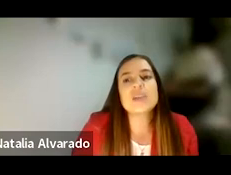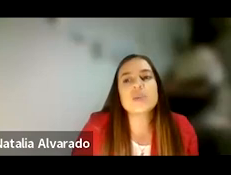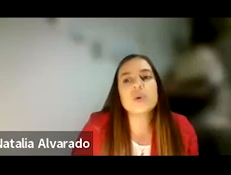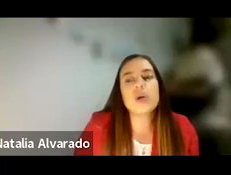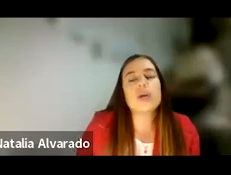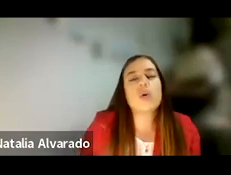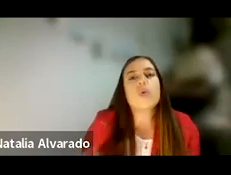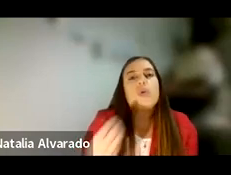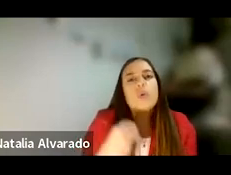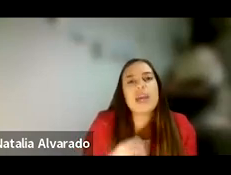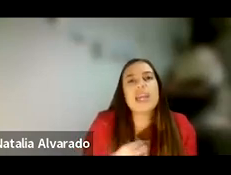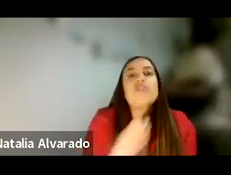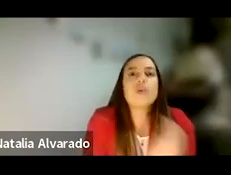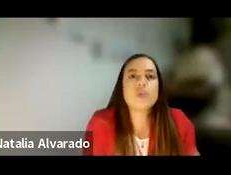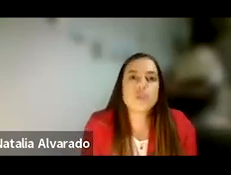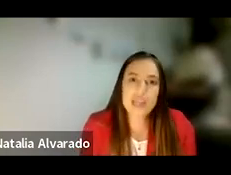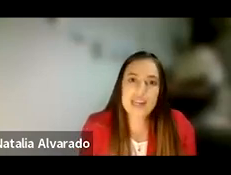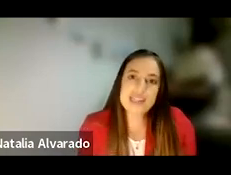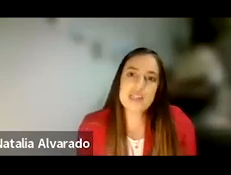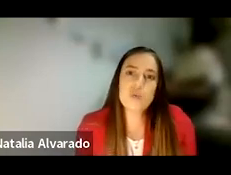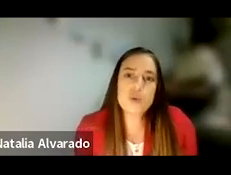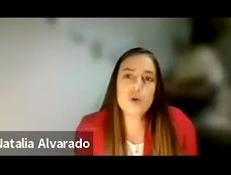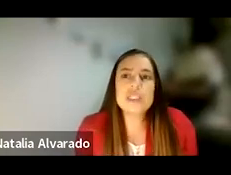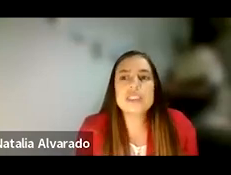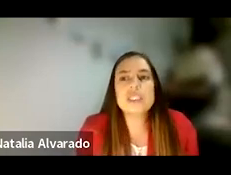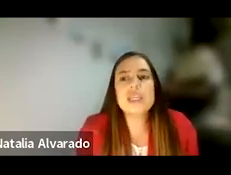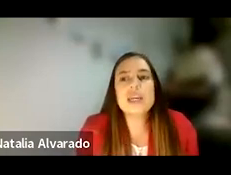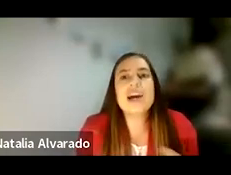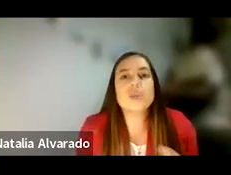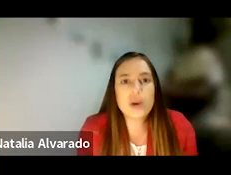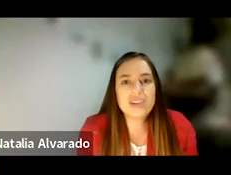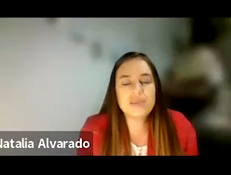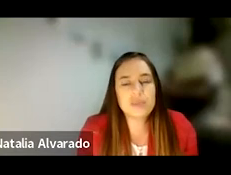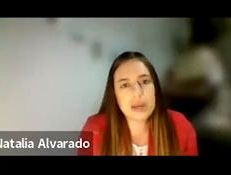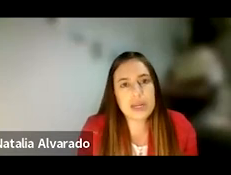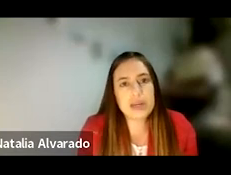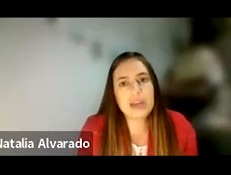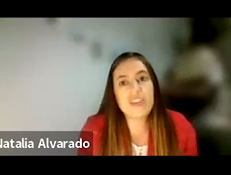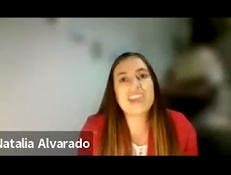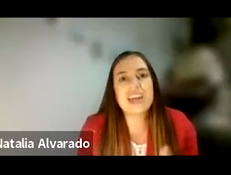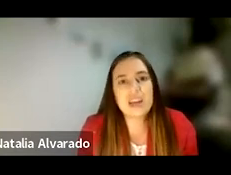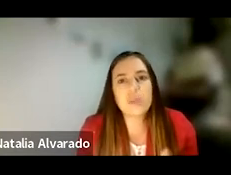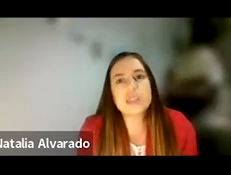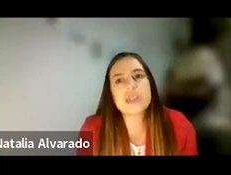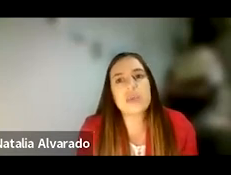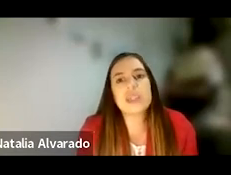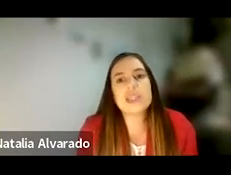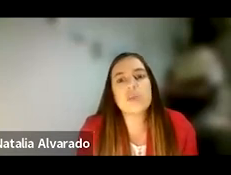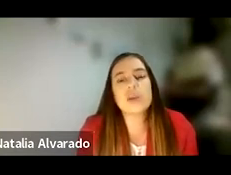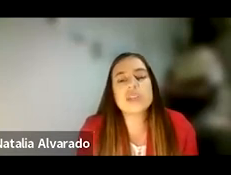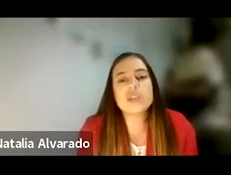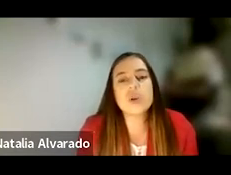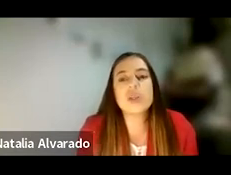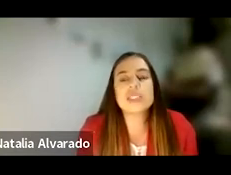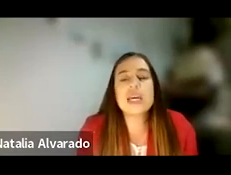en este caso, como mujeres, reconocer esas situaciones y actuar para erradicar precisamente